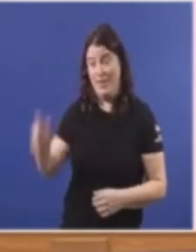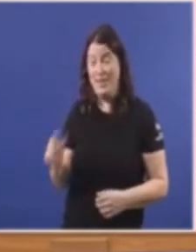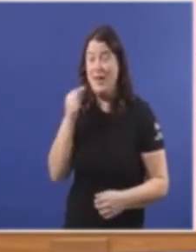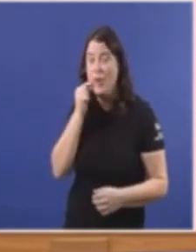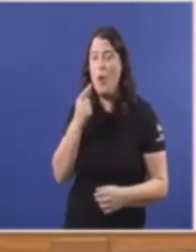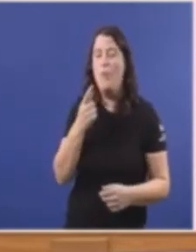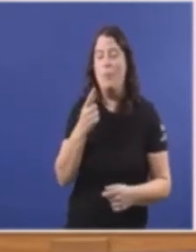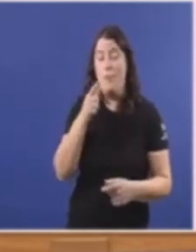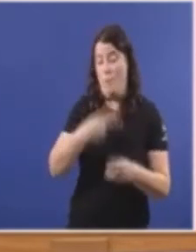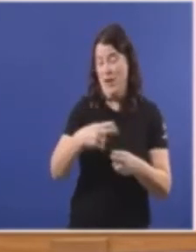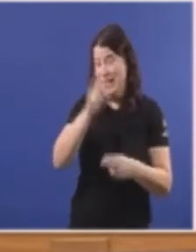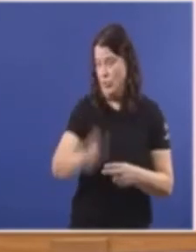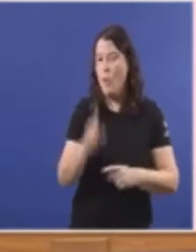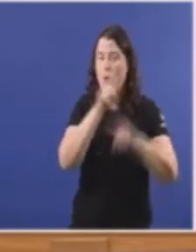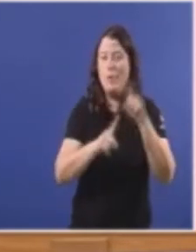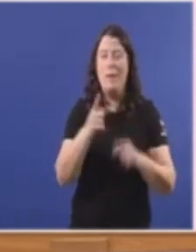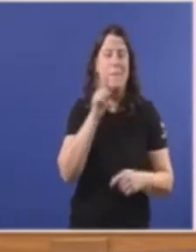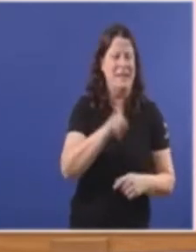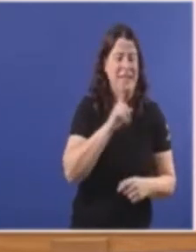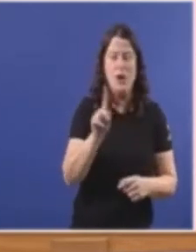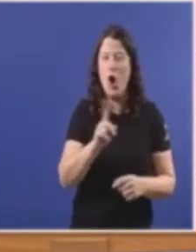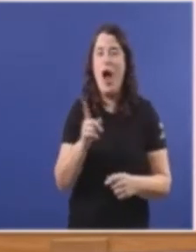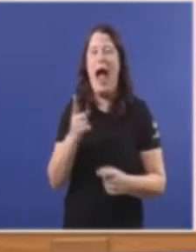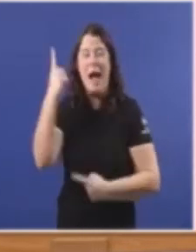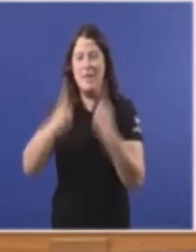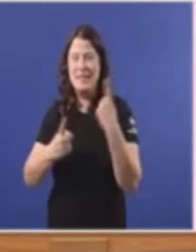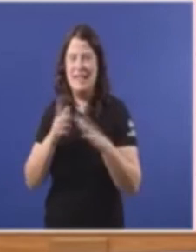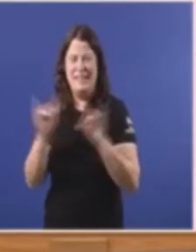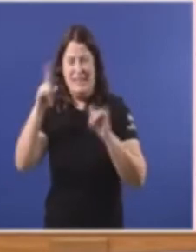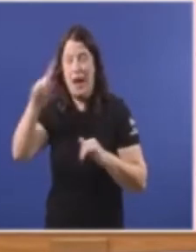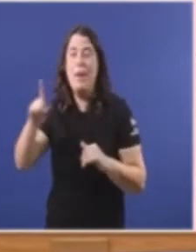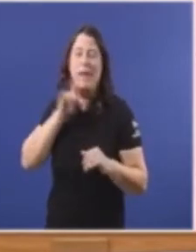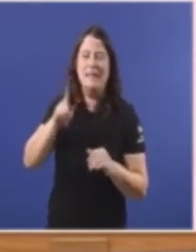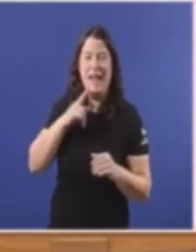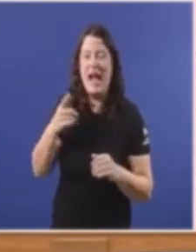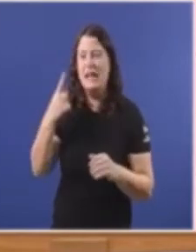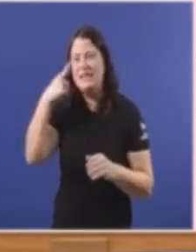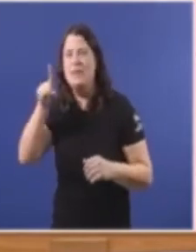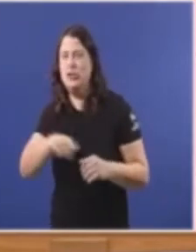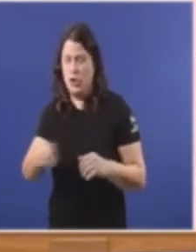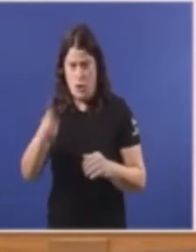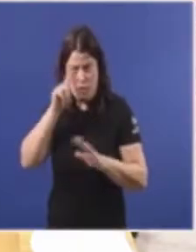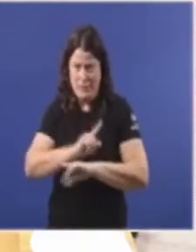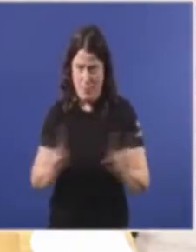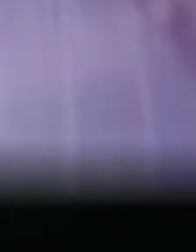político Non é que min O problema que nin siquera saiba Cando está mentindo Vais nada Moitas gracias Señorías